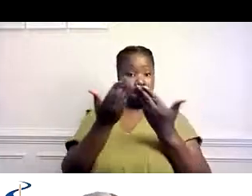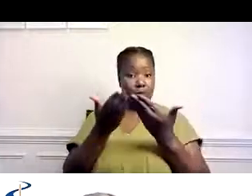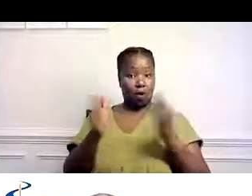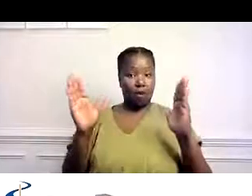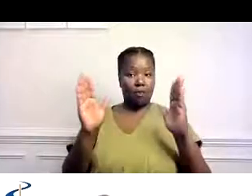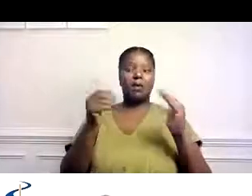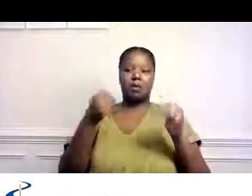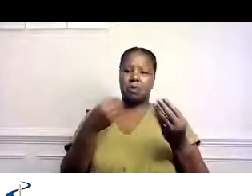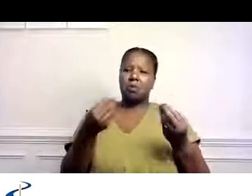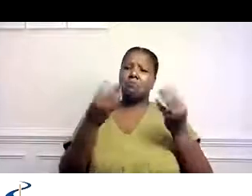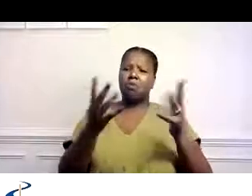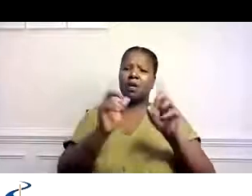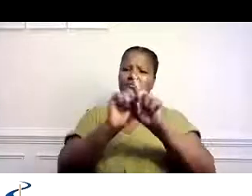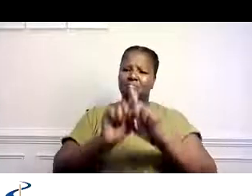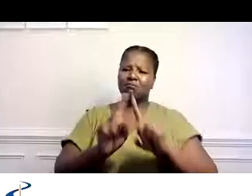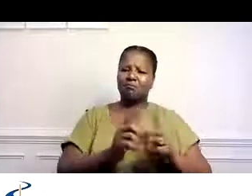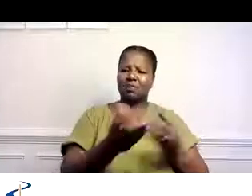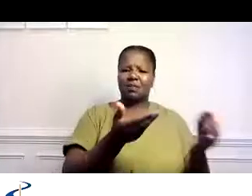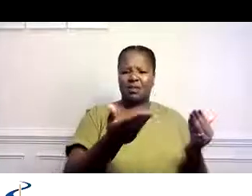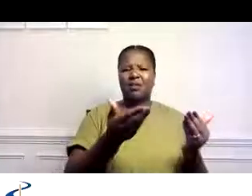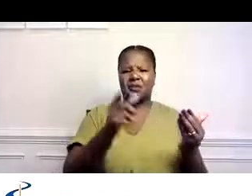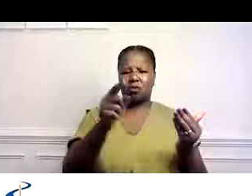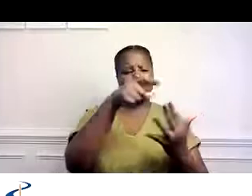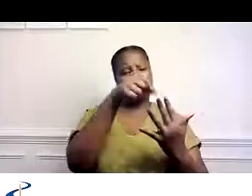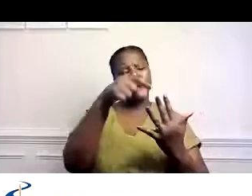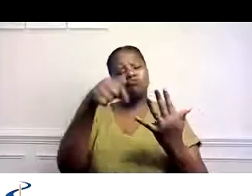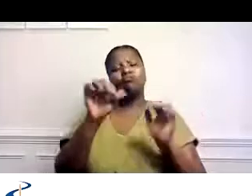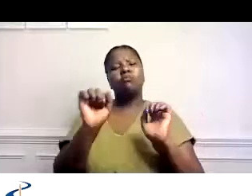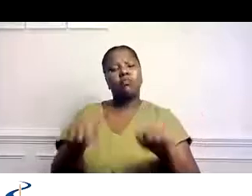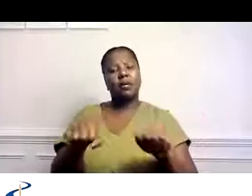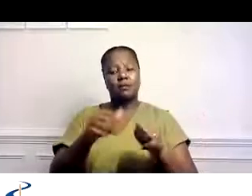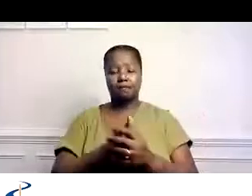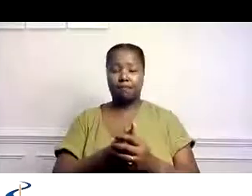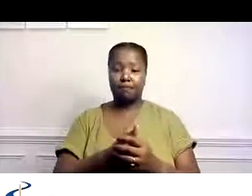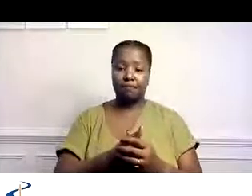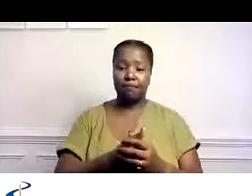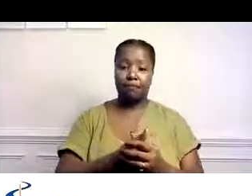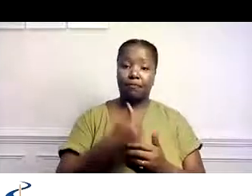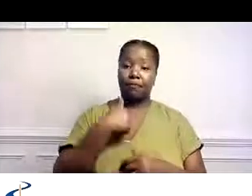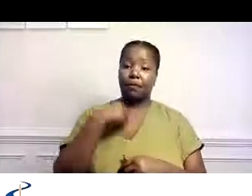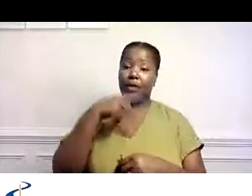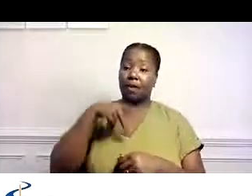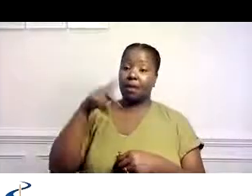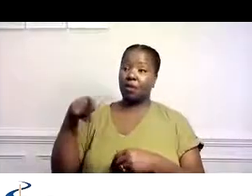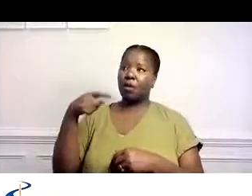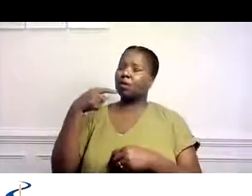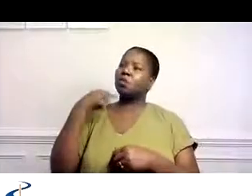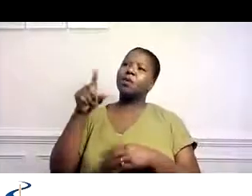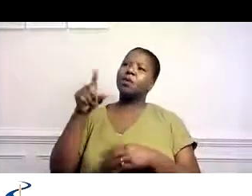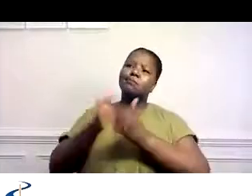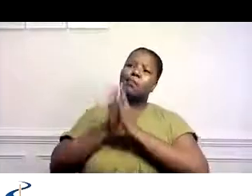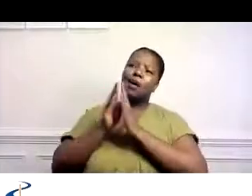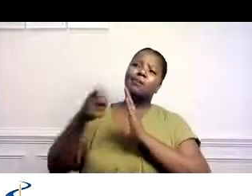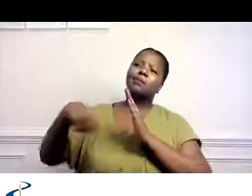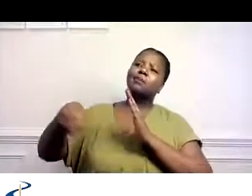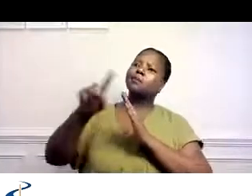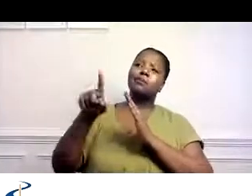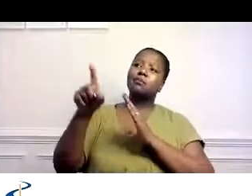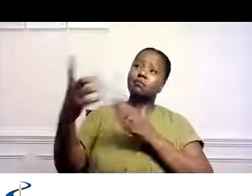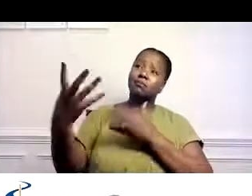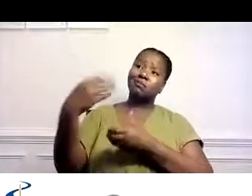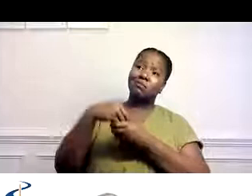Ya que podamos reabrir todos los servicios, va a haber bastante variedad de la cual escoger. Y en Pathpoint hemos estado preguntando,